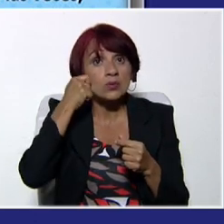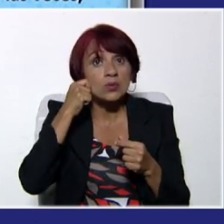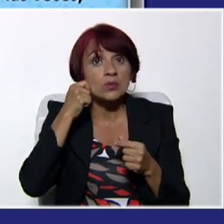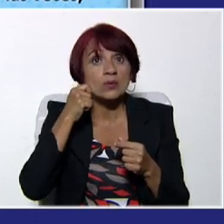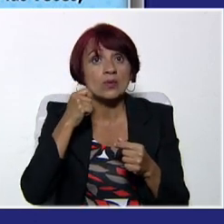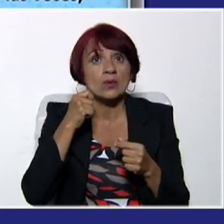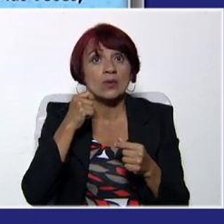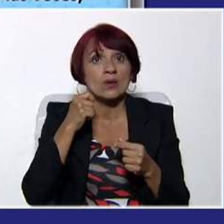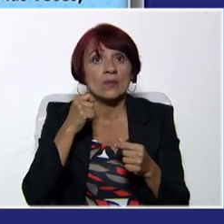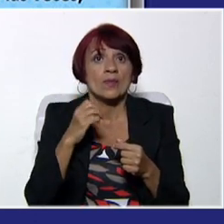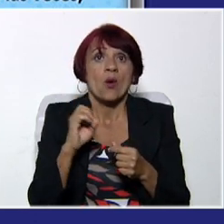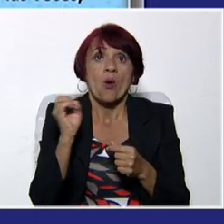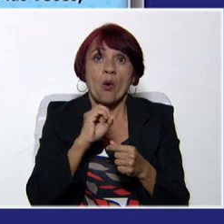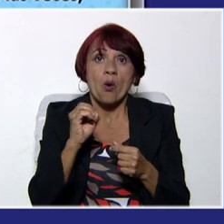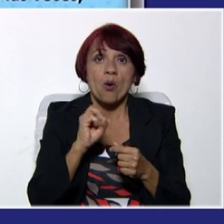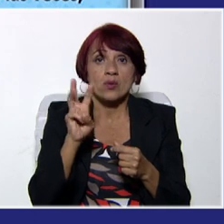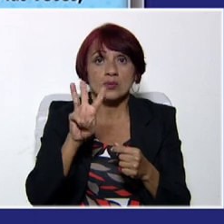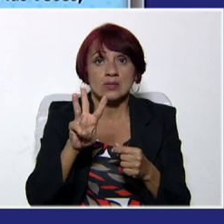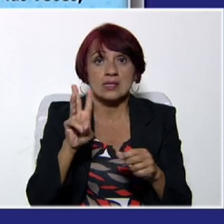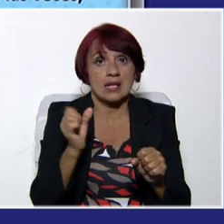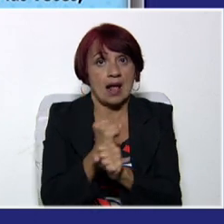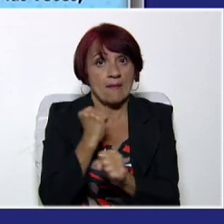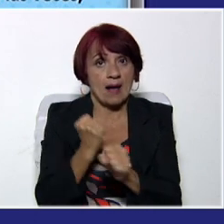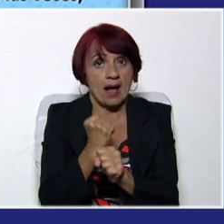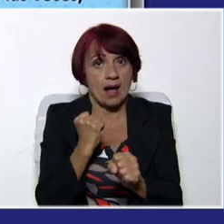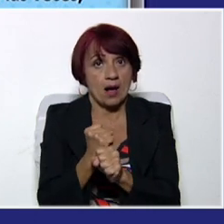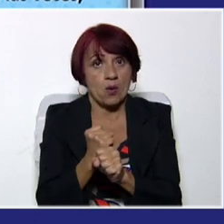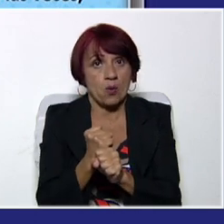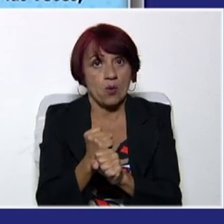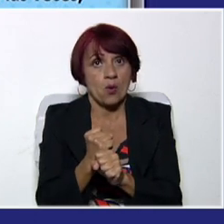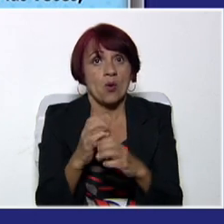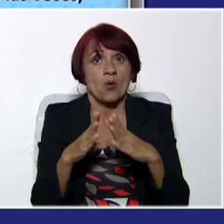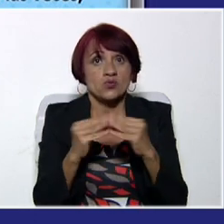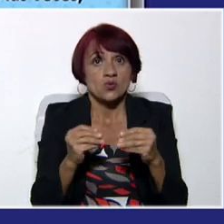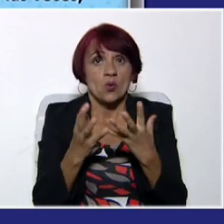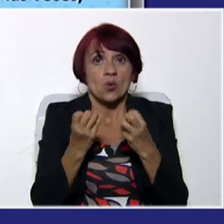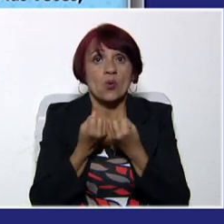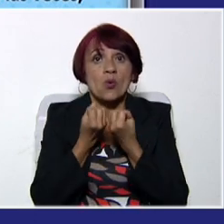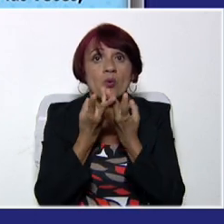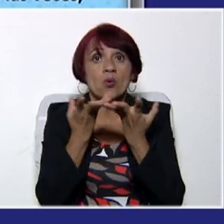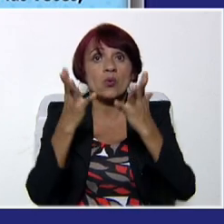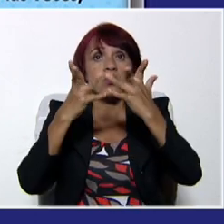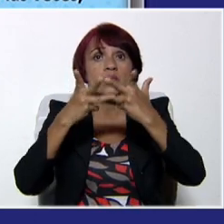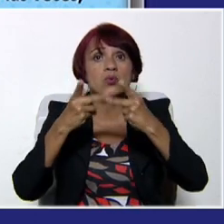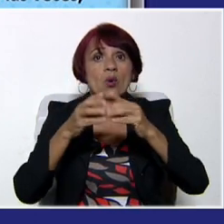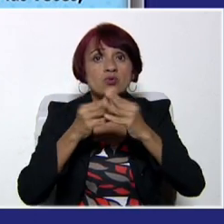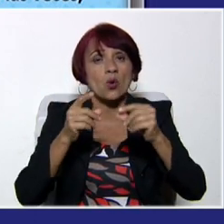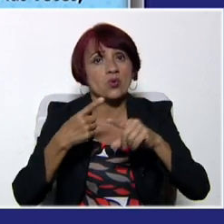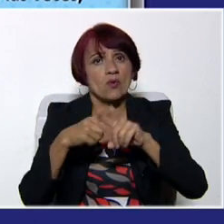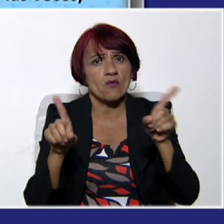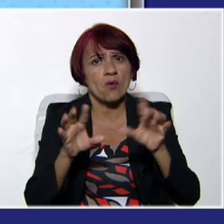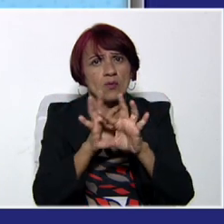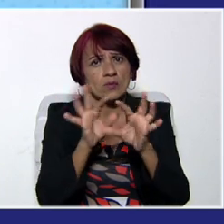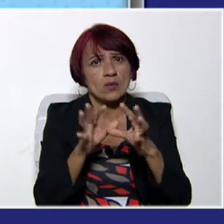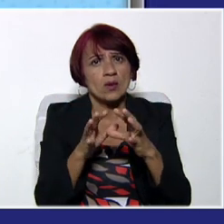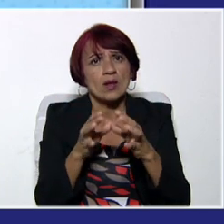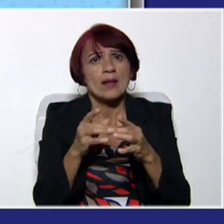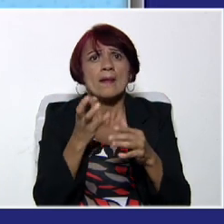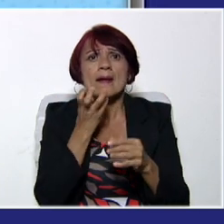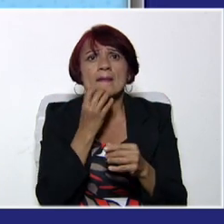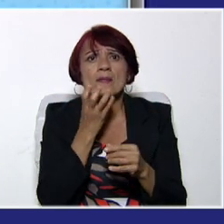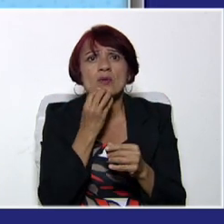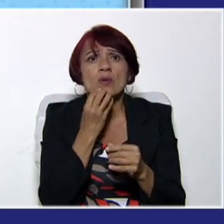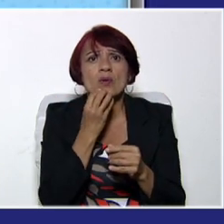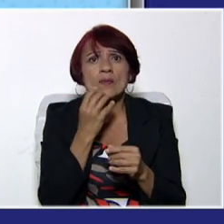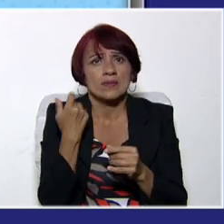job o work vamos a trabajar la palabra como tal. Cuando hablamos de una forma genérica, por lo menos tenemos